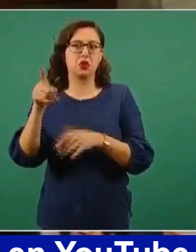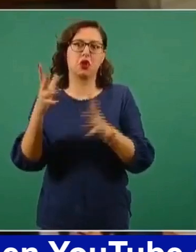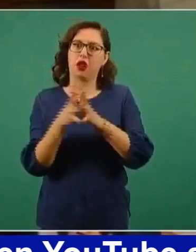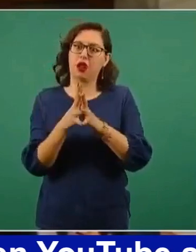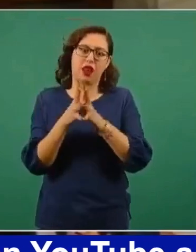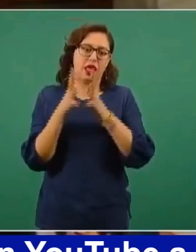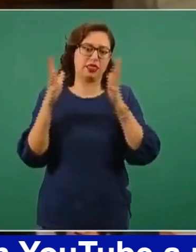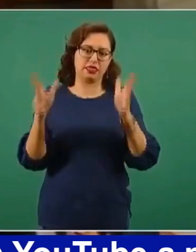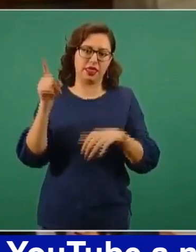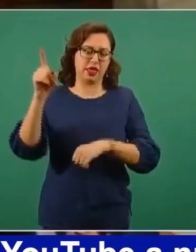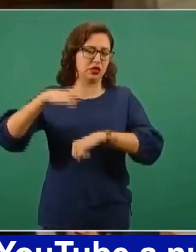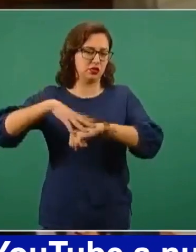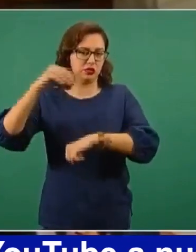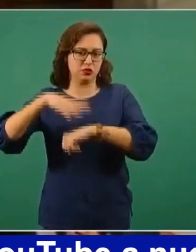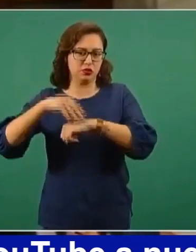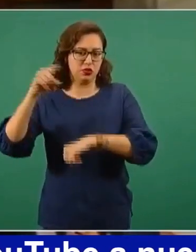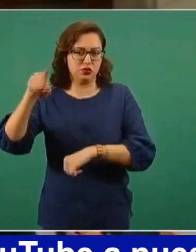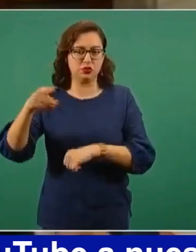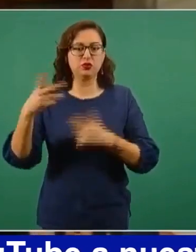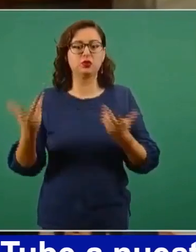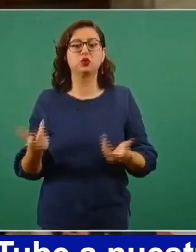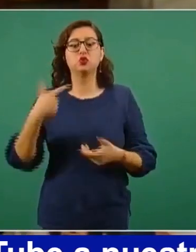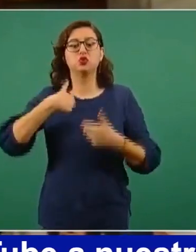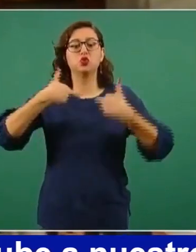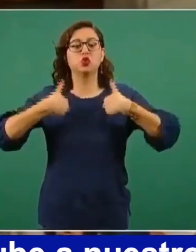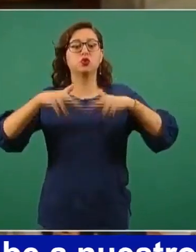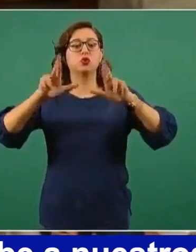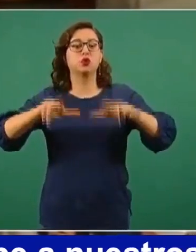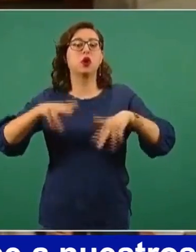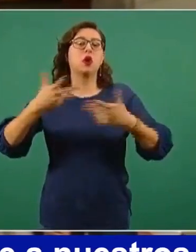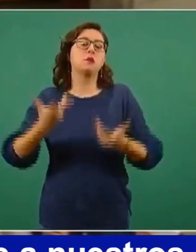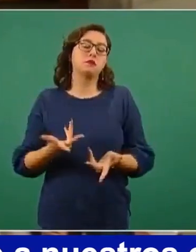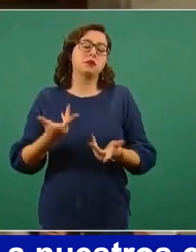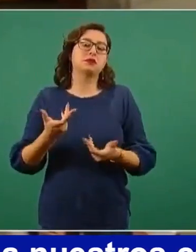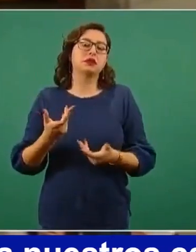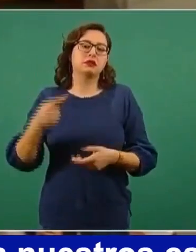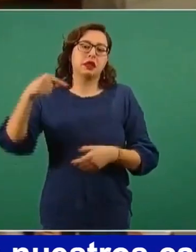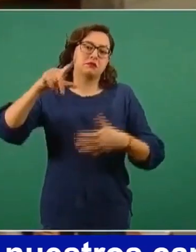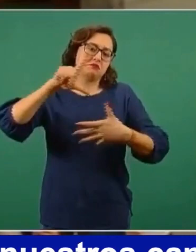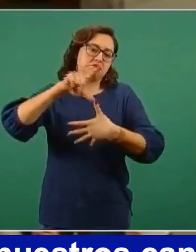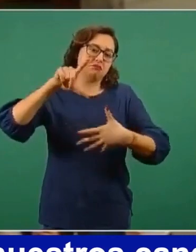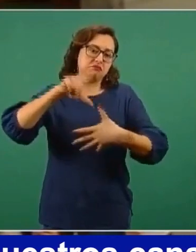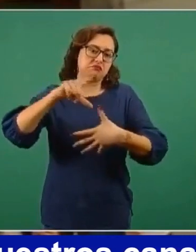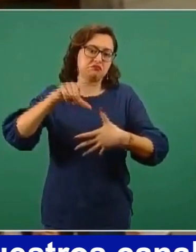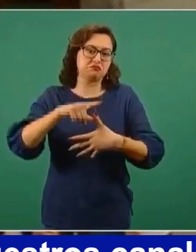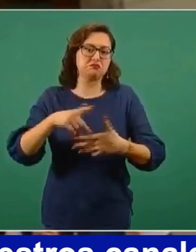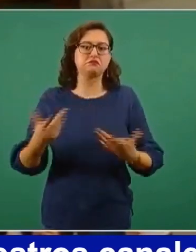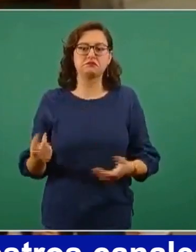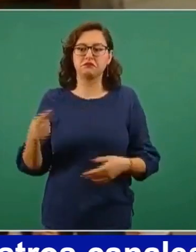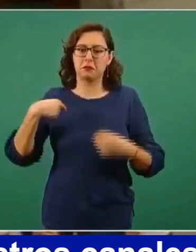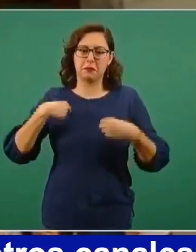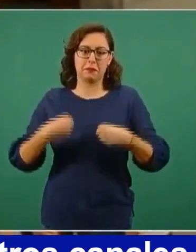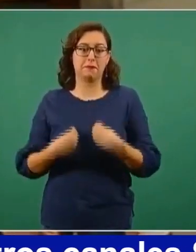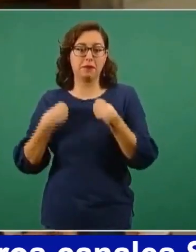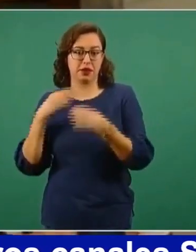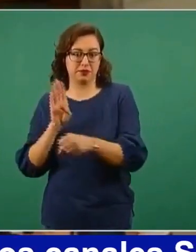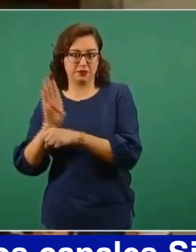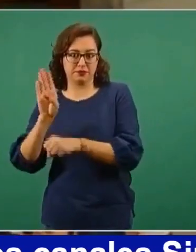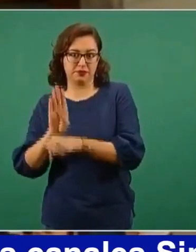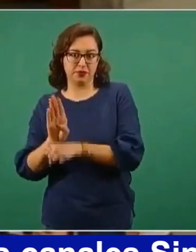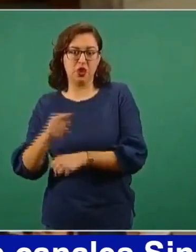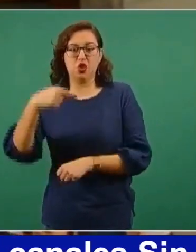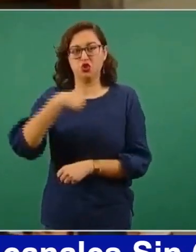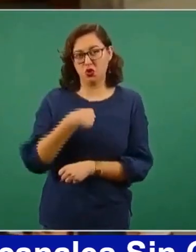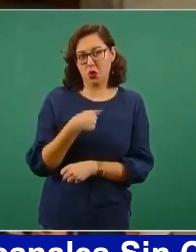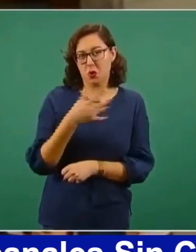periódico de Suecia, Escandinavia. Soy corresponsal en América Latina y vivo en Brasil y por eso hablo portuñol.